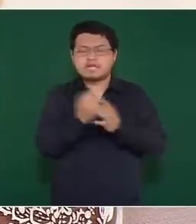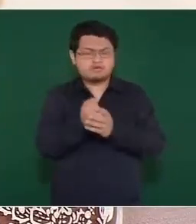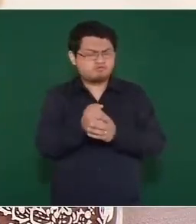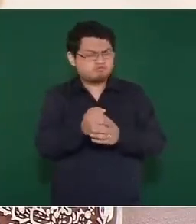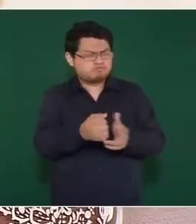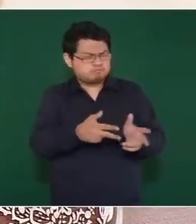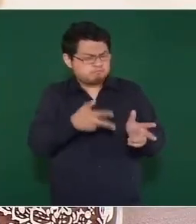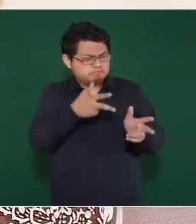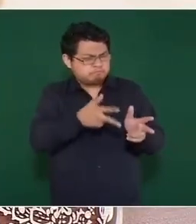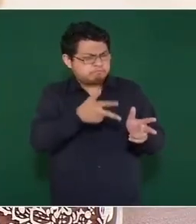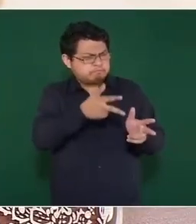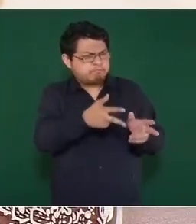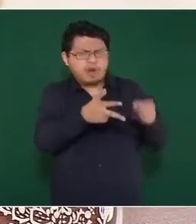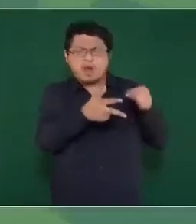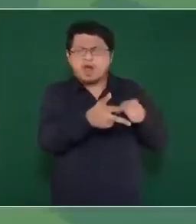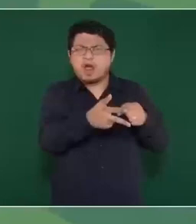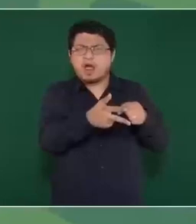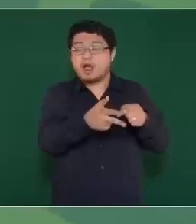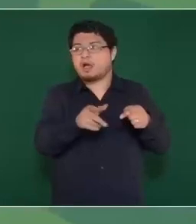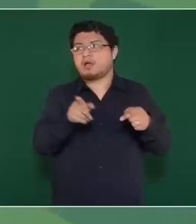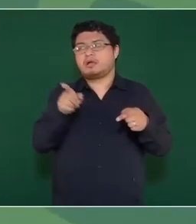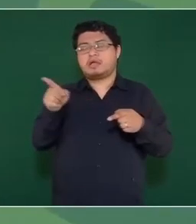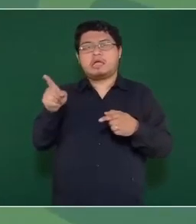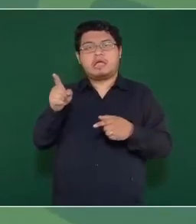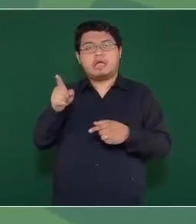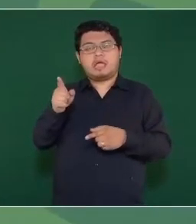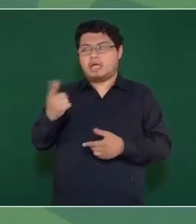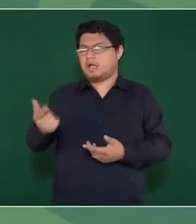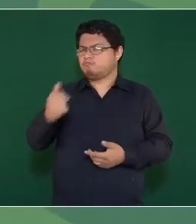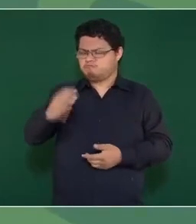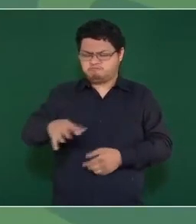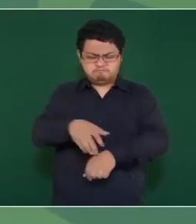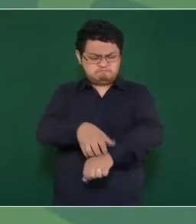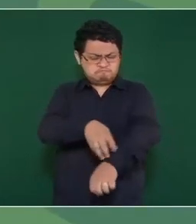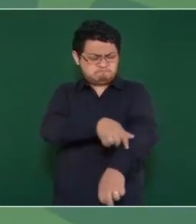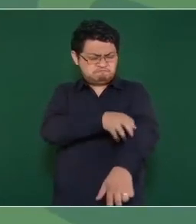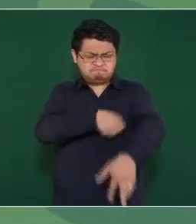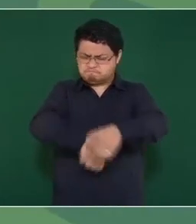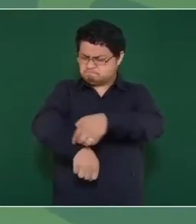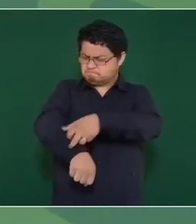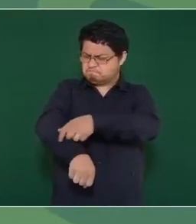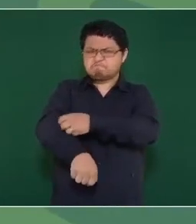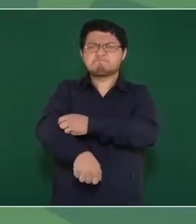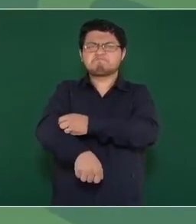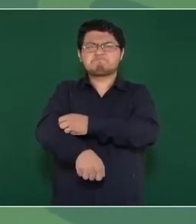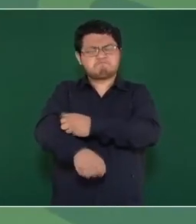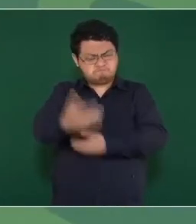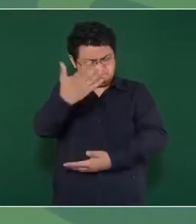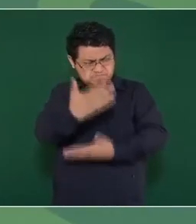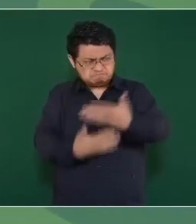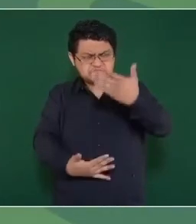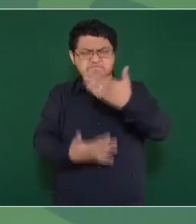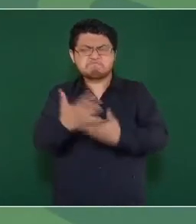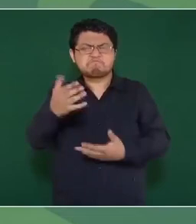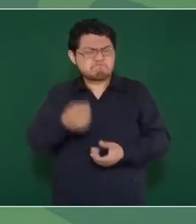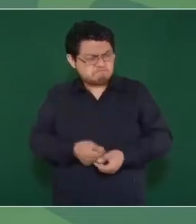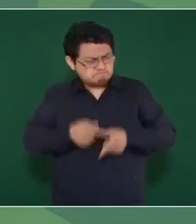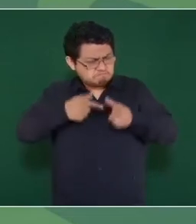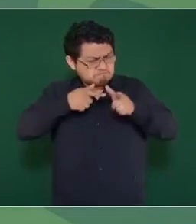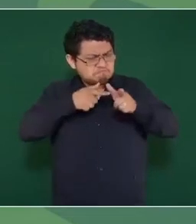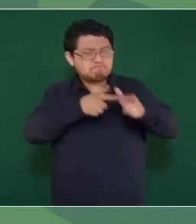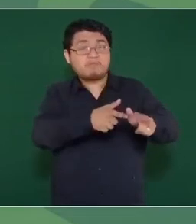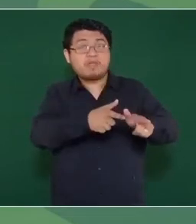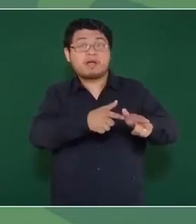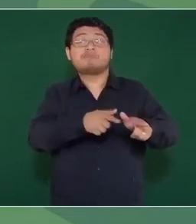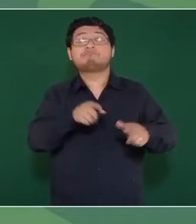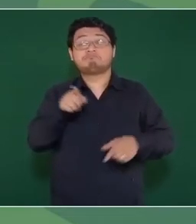hijo del delirio, atreverse a iniciar una obra como esta. Cómo agradecer, Andrés Manuel, ya que